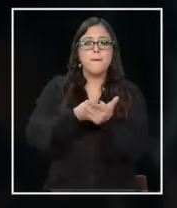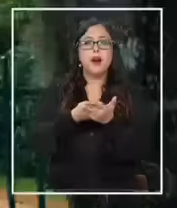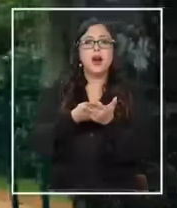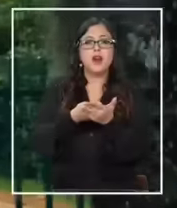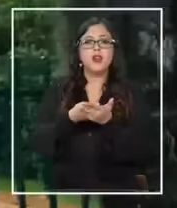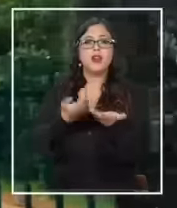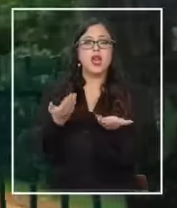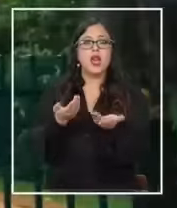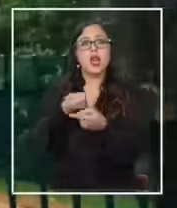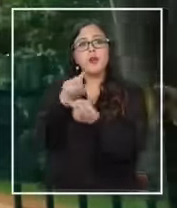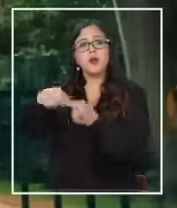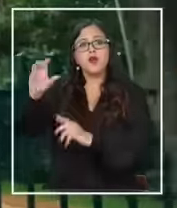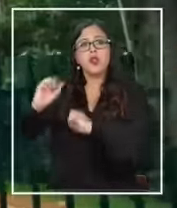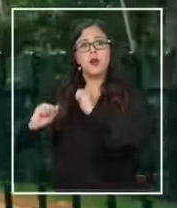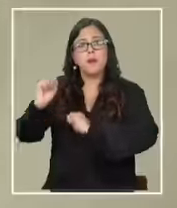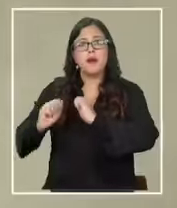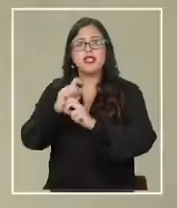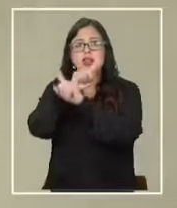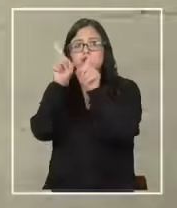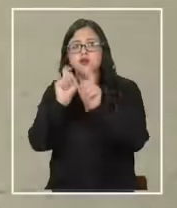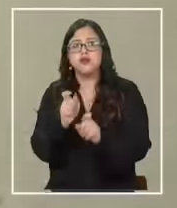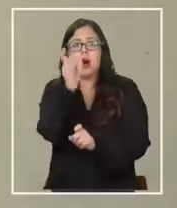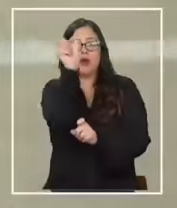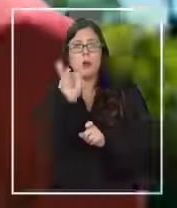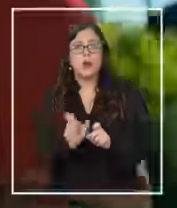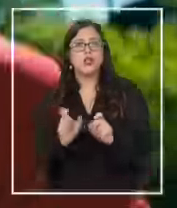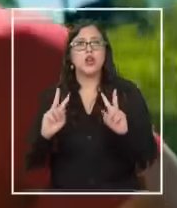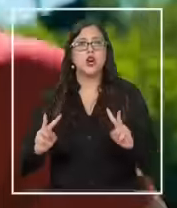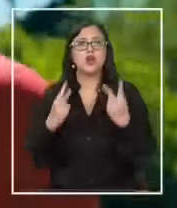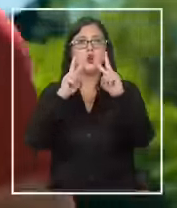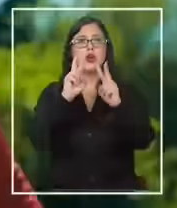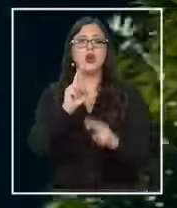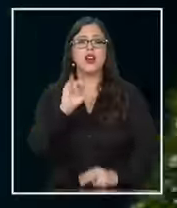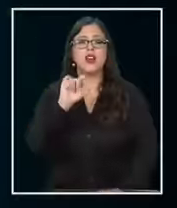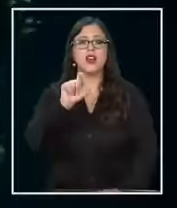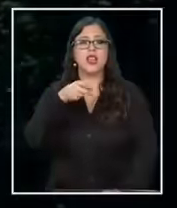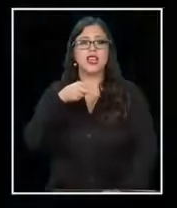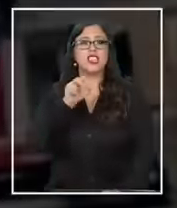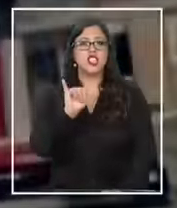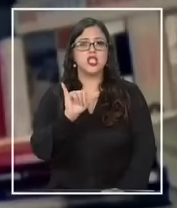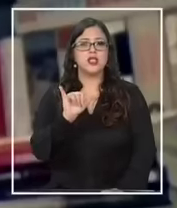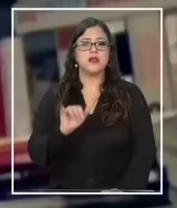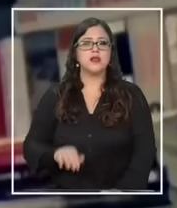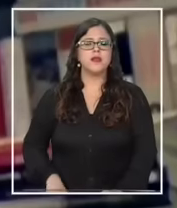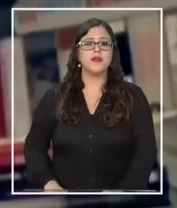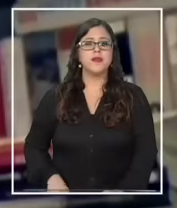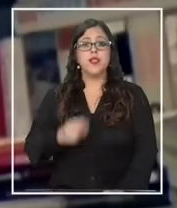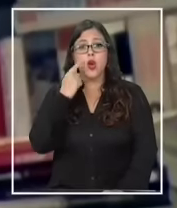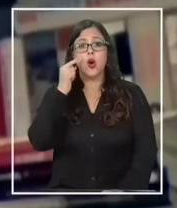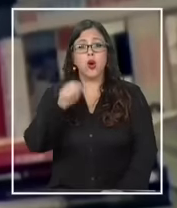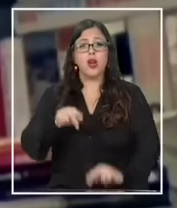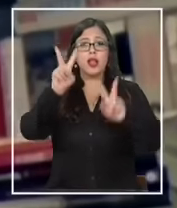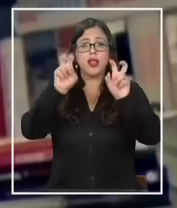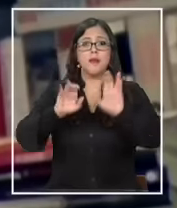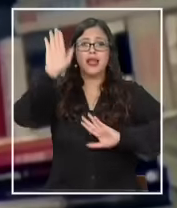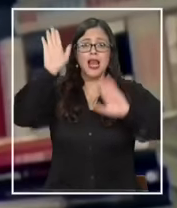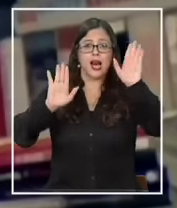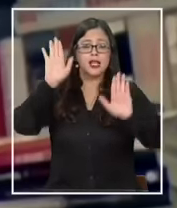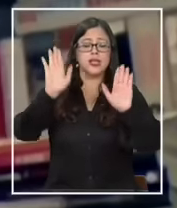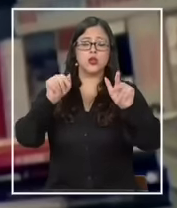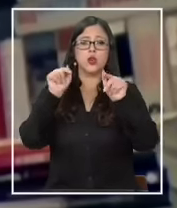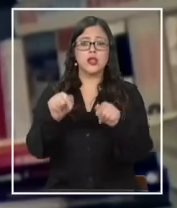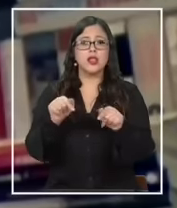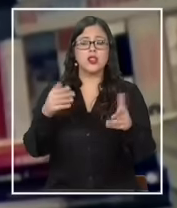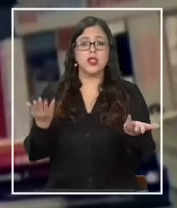recibido por consultoría privada a un constructor llamado Richie Capur. El punto de partida para esta candidatura está